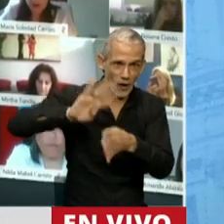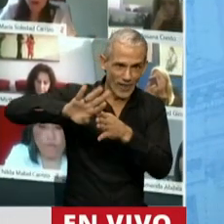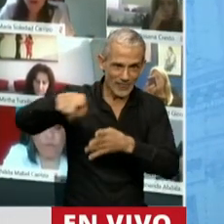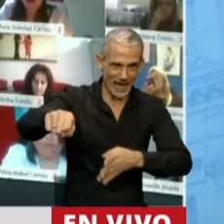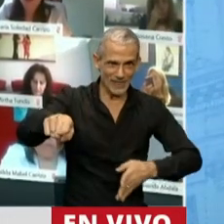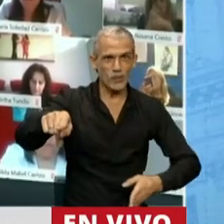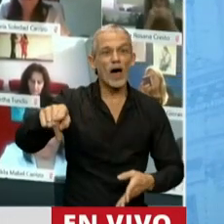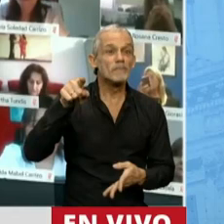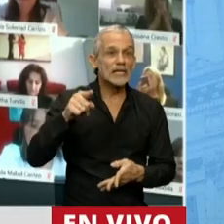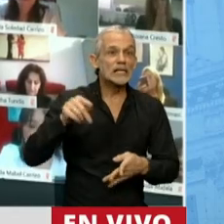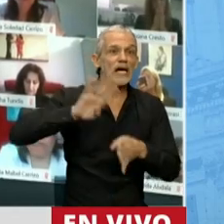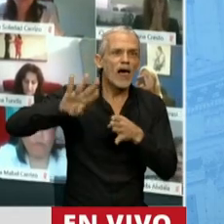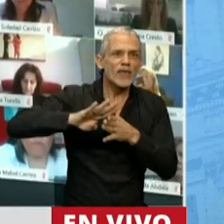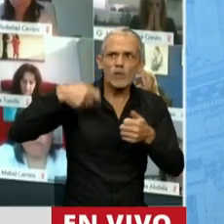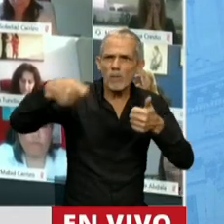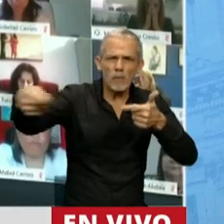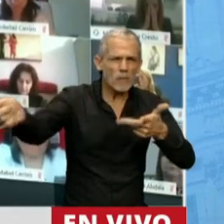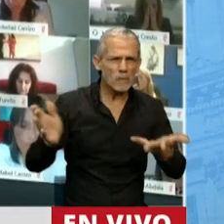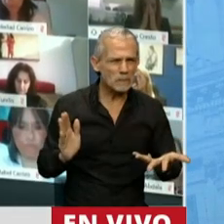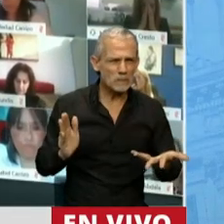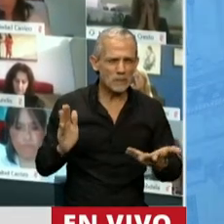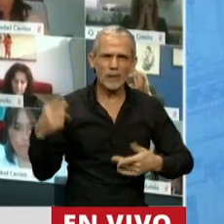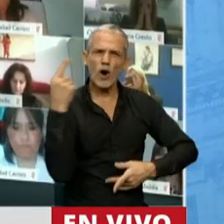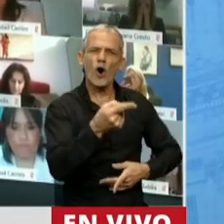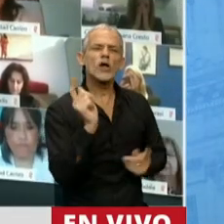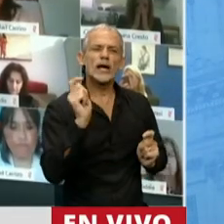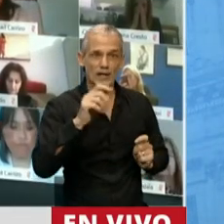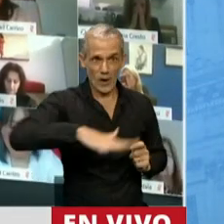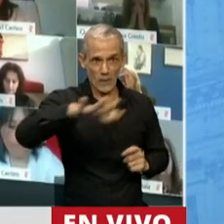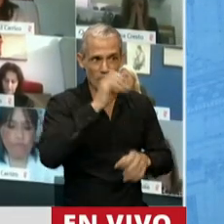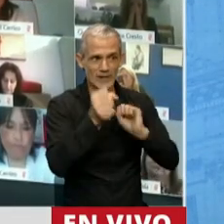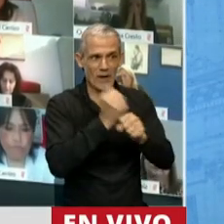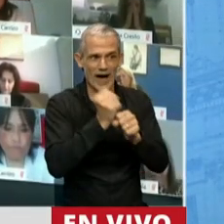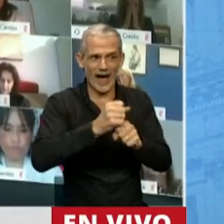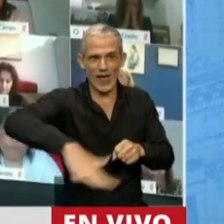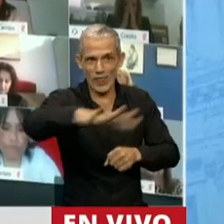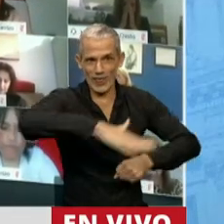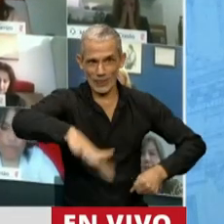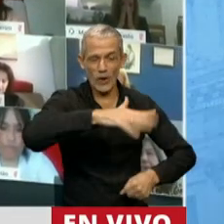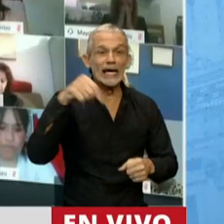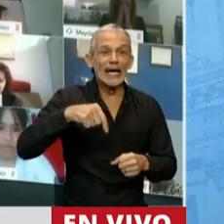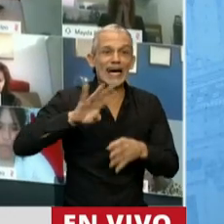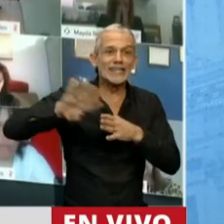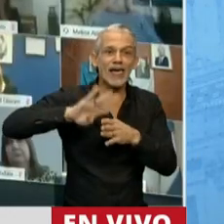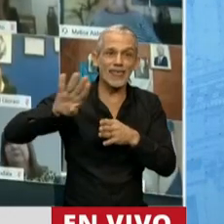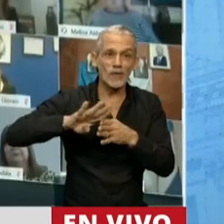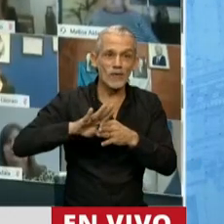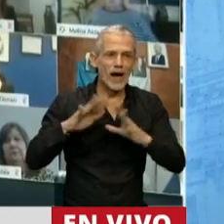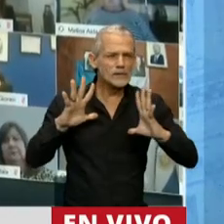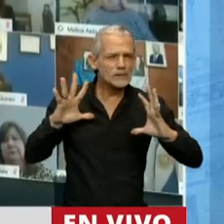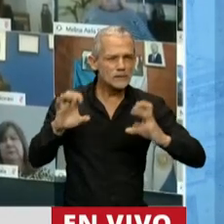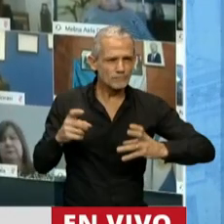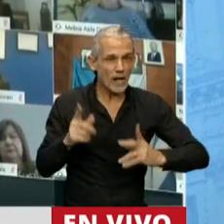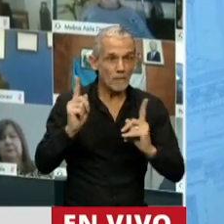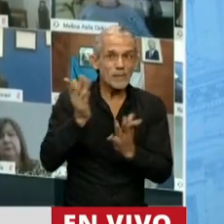iniciado este ciclo de endeudamiento que fue contra el pueblo trabajador. Digo, podríamos decir, esta es una deuda odiosa como acuñó el